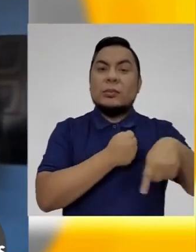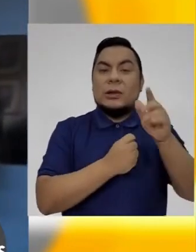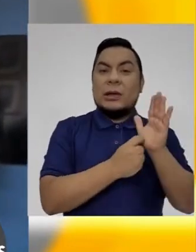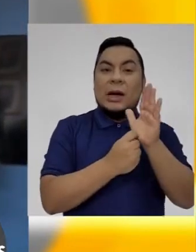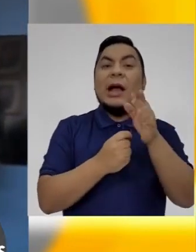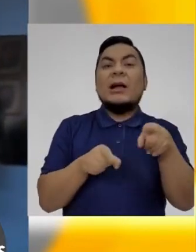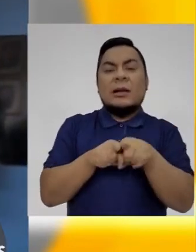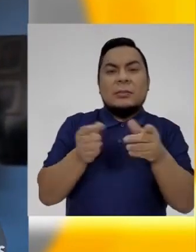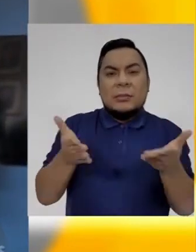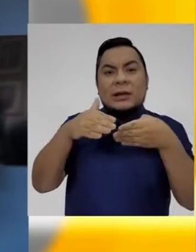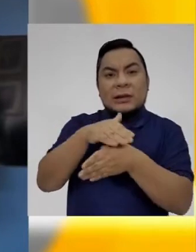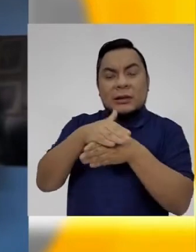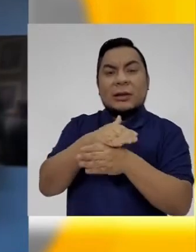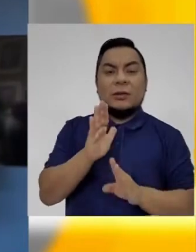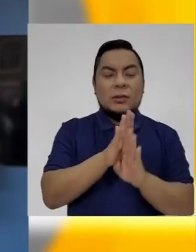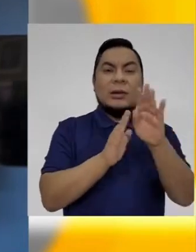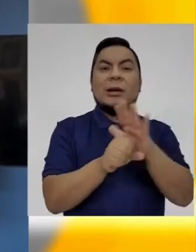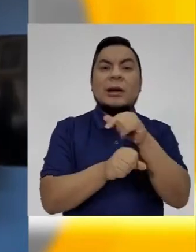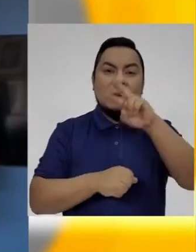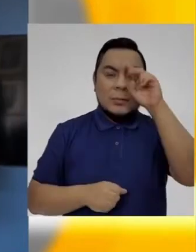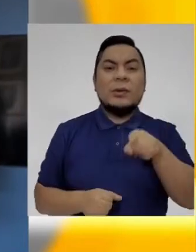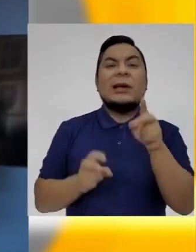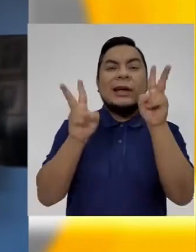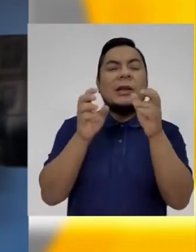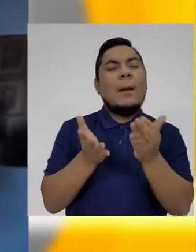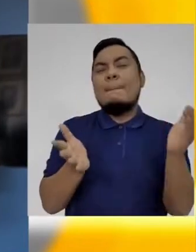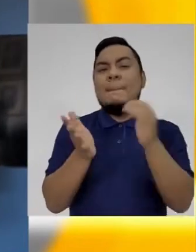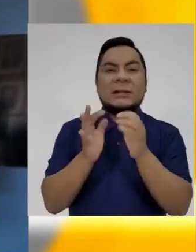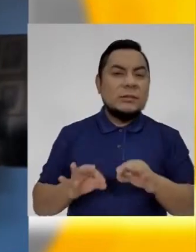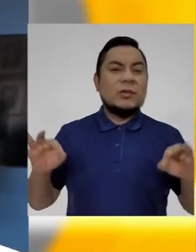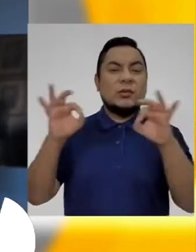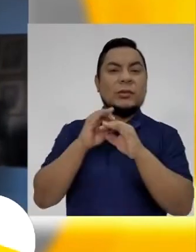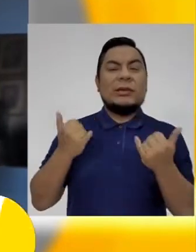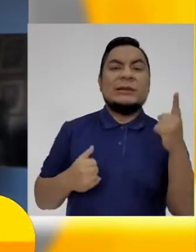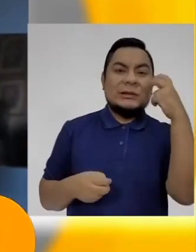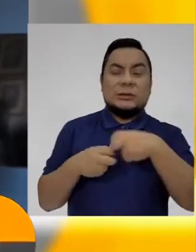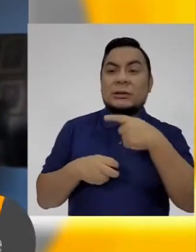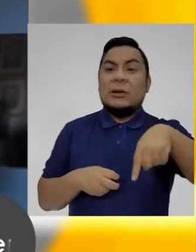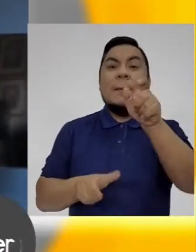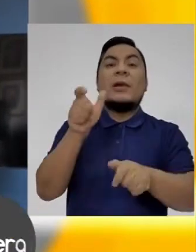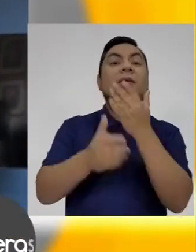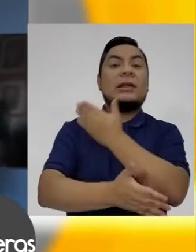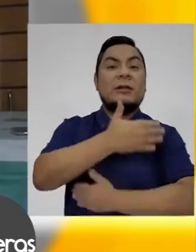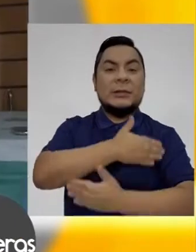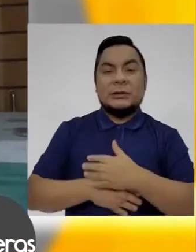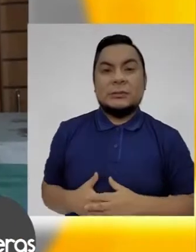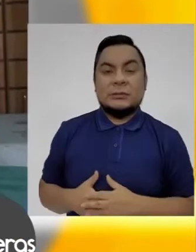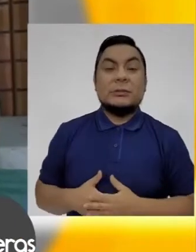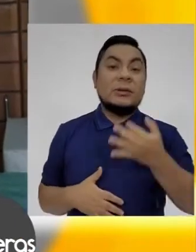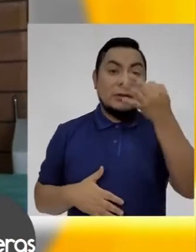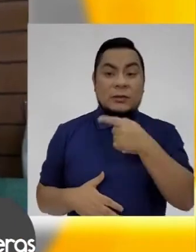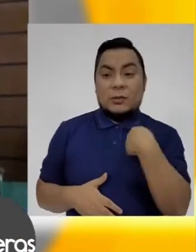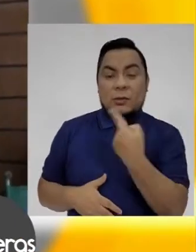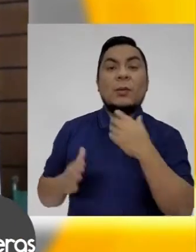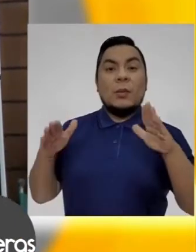acceso a la salud integral en el Perú es uno de los temas más delicados que atraviesan las personas con discapacidad. Es